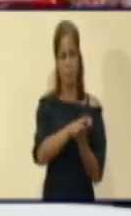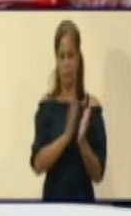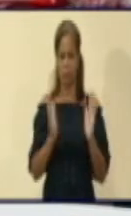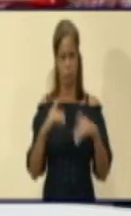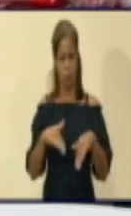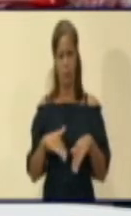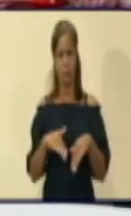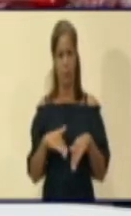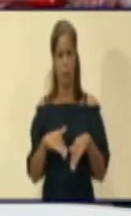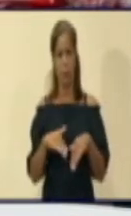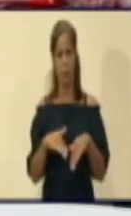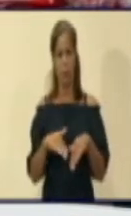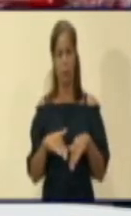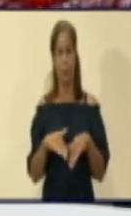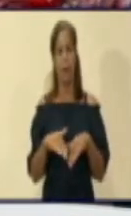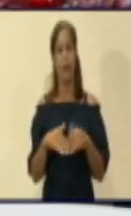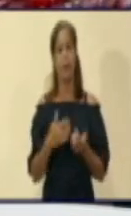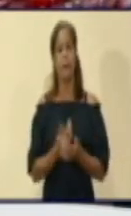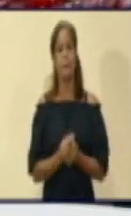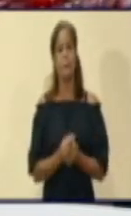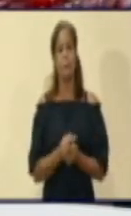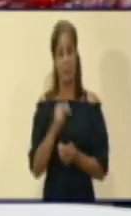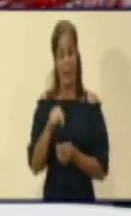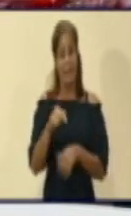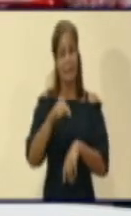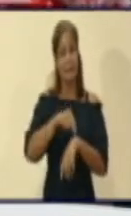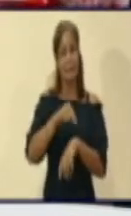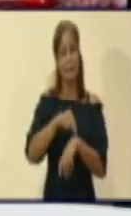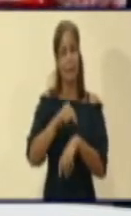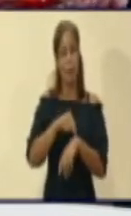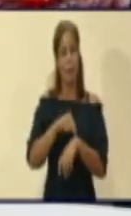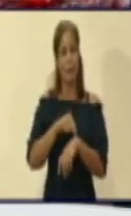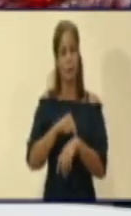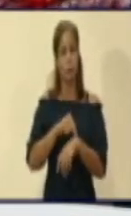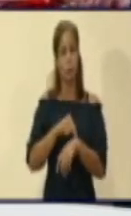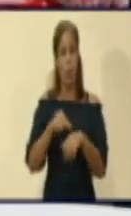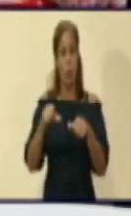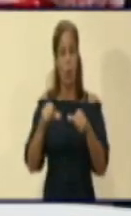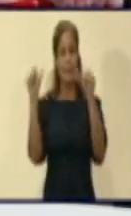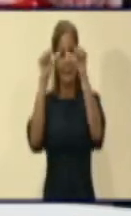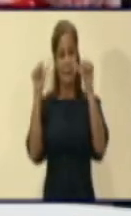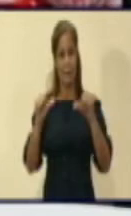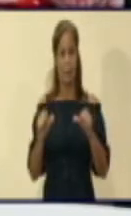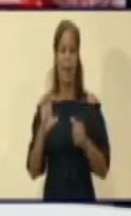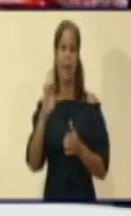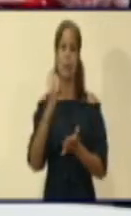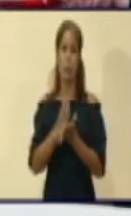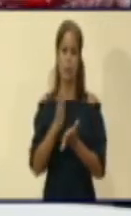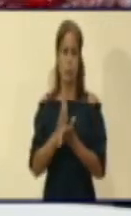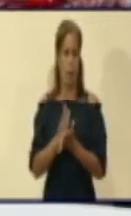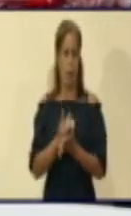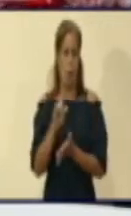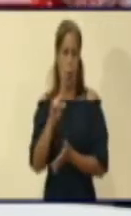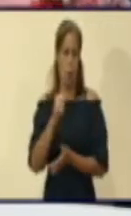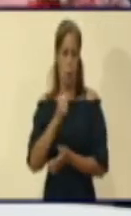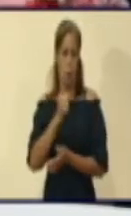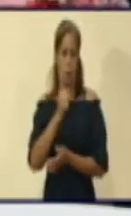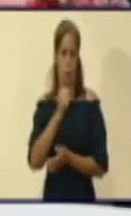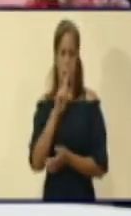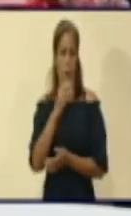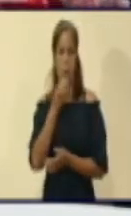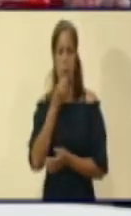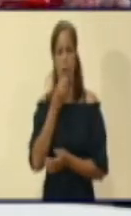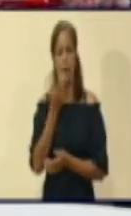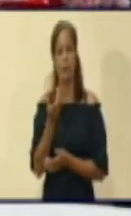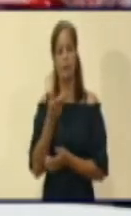explicaba la directora provincial de educación, en este momento el sistema educacional, o que decida no llevar al niño al círculo infantil o a